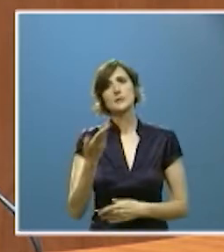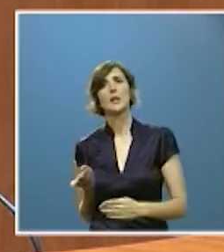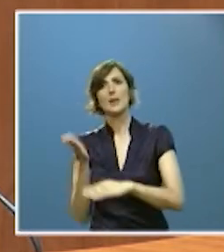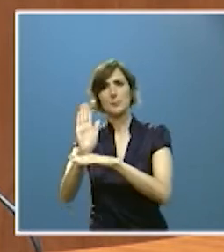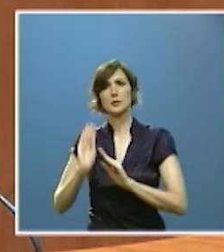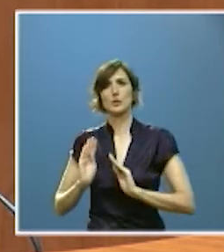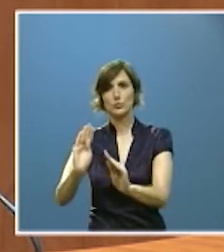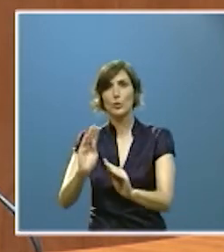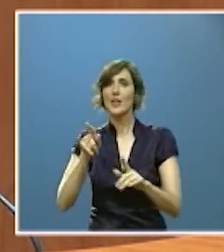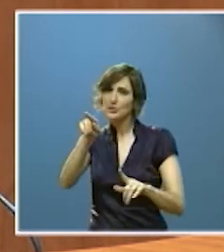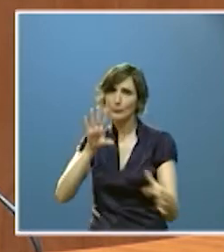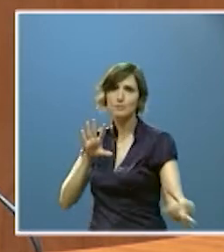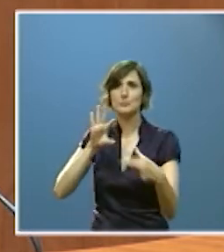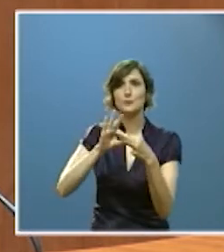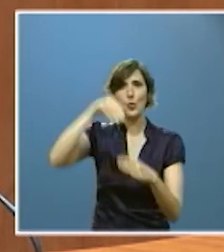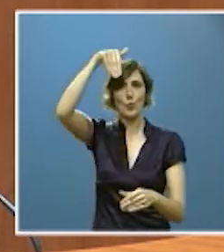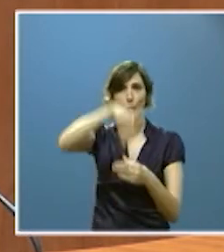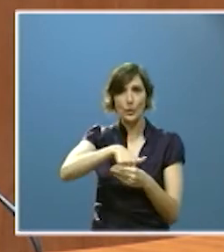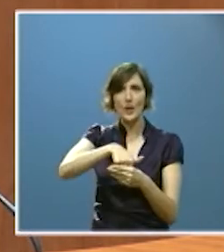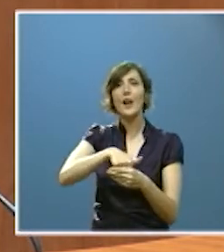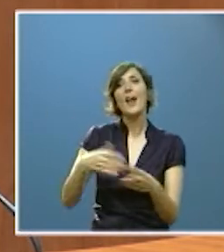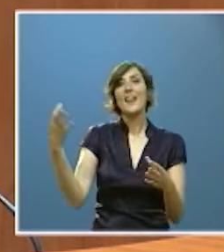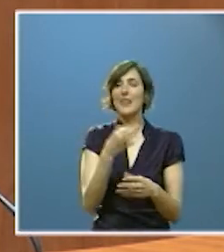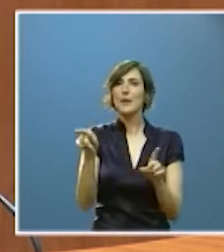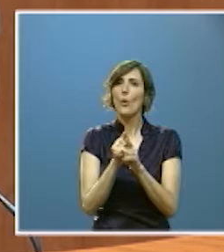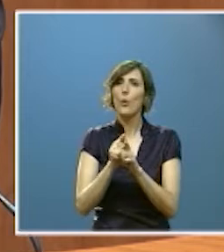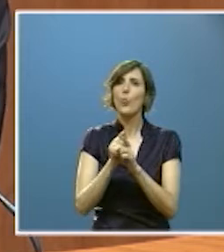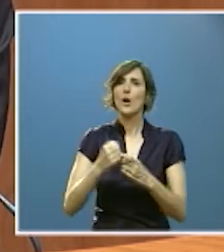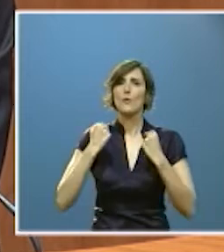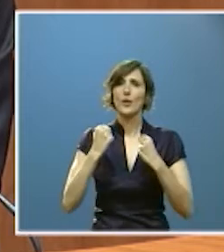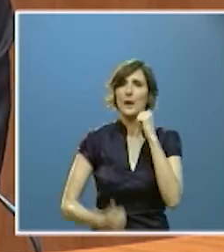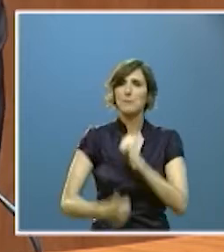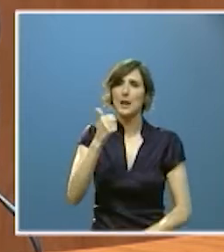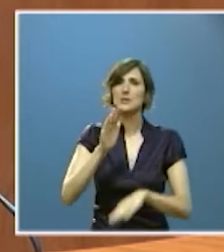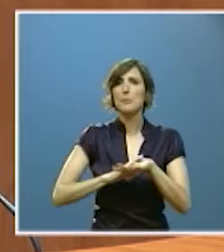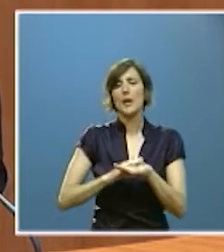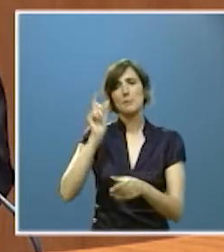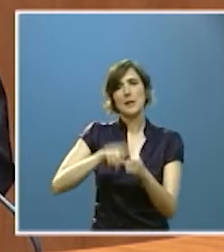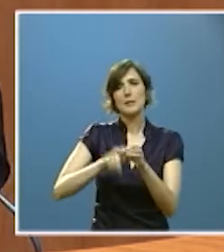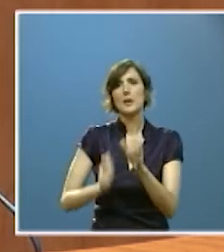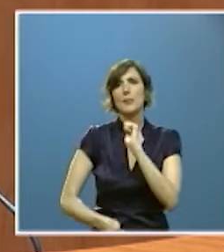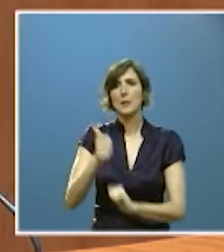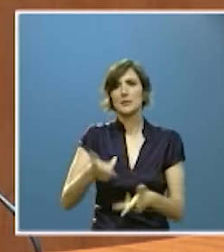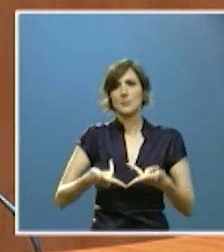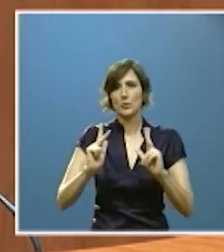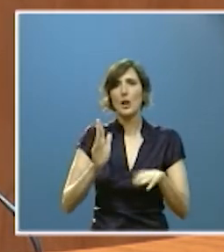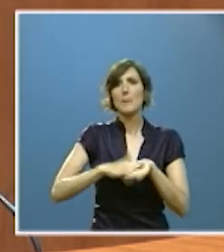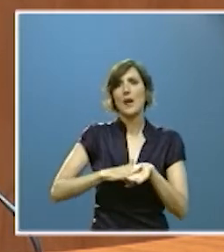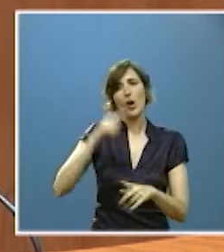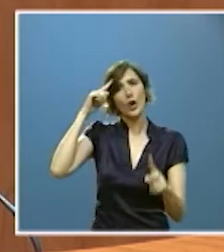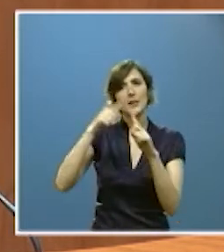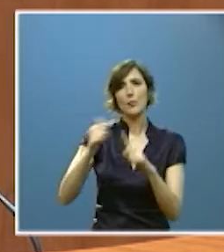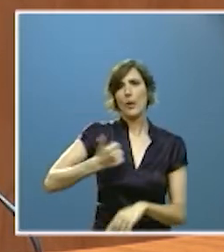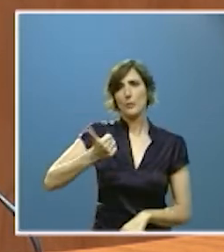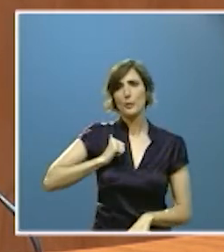se establece en las urnas y que hay que reforzar con más participación democrática para así aprovechar mucho mejor